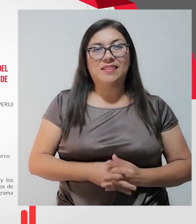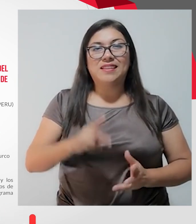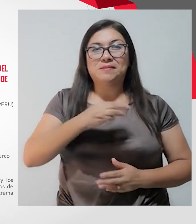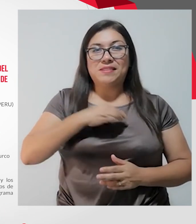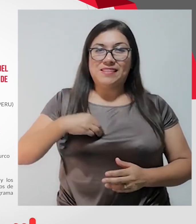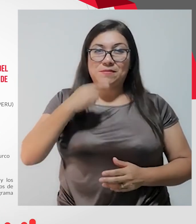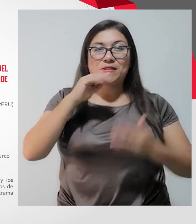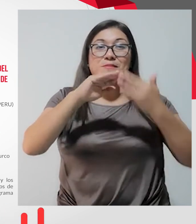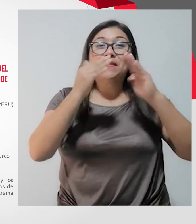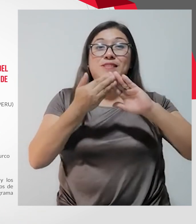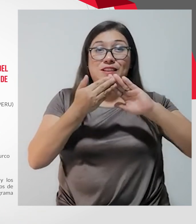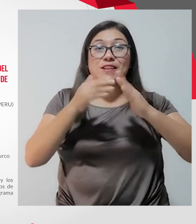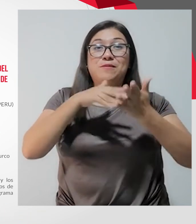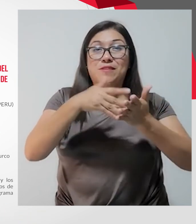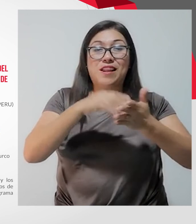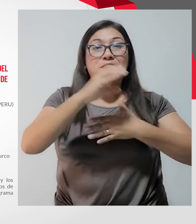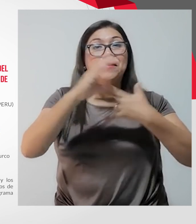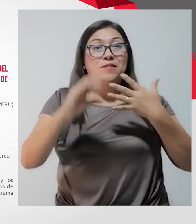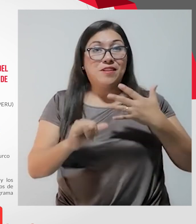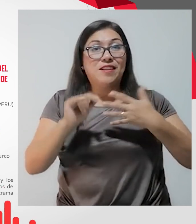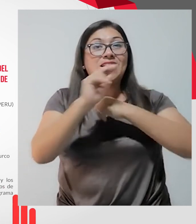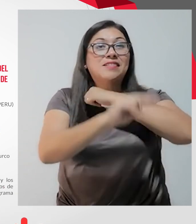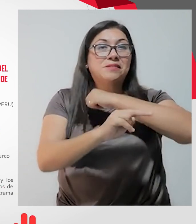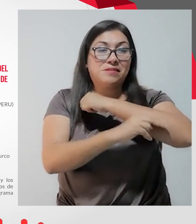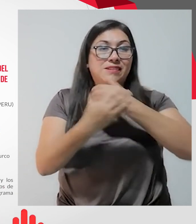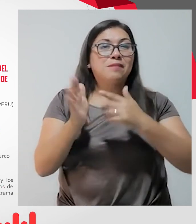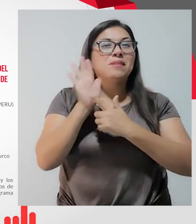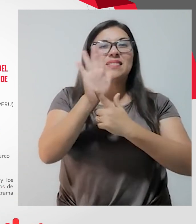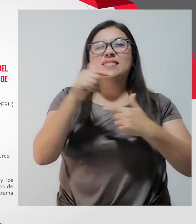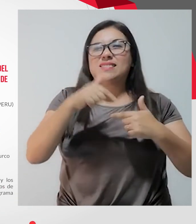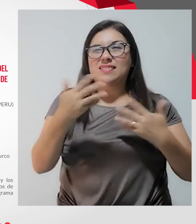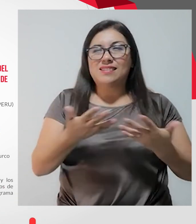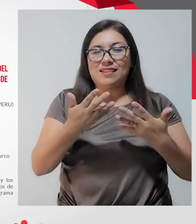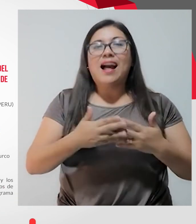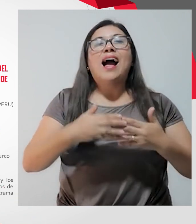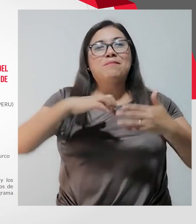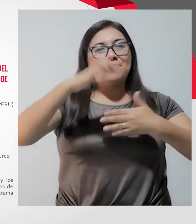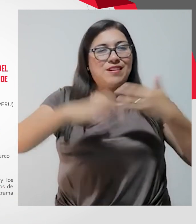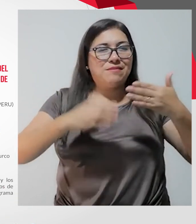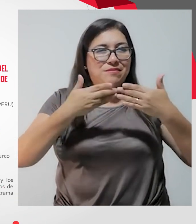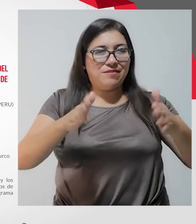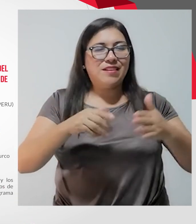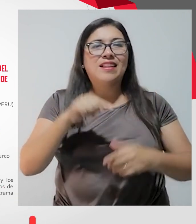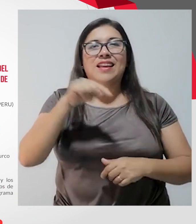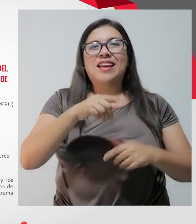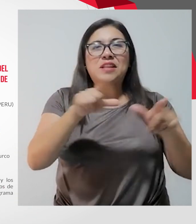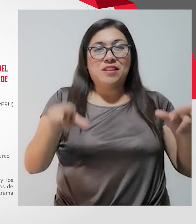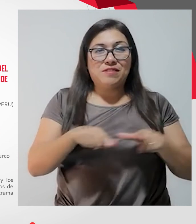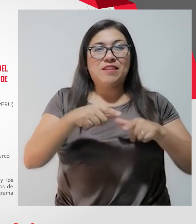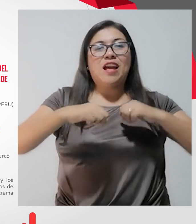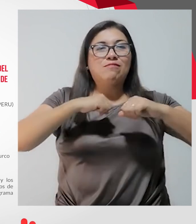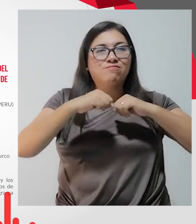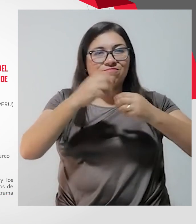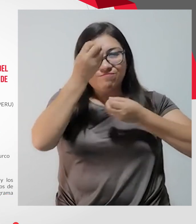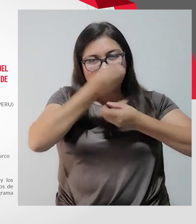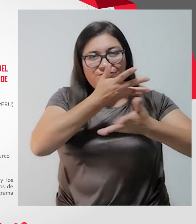El Ministerio de la Mujer y Poblaciones Vulnerables, con Adis y Nacional, presentaron Sin Barreras, un espacio